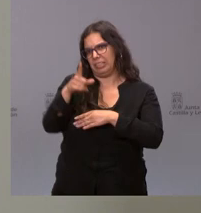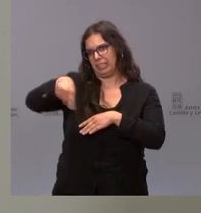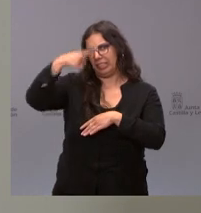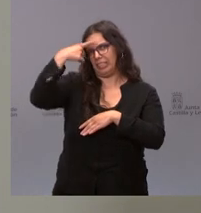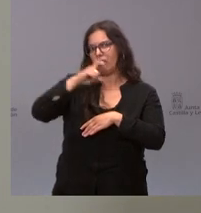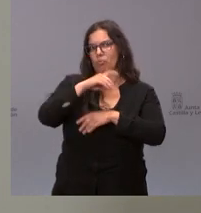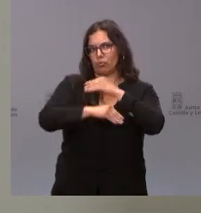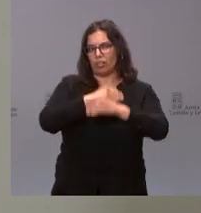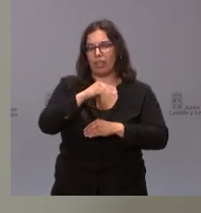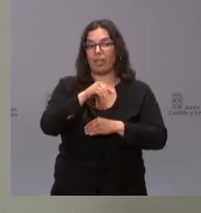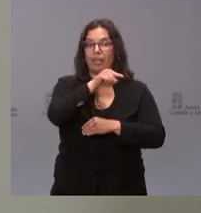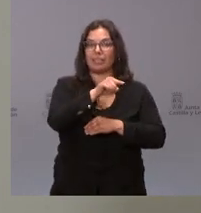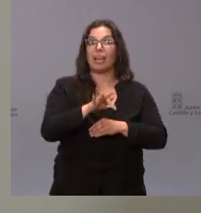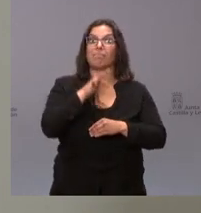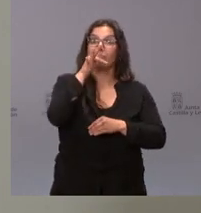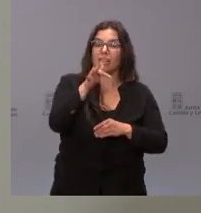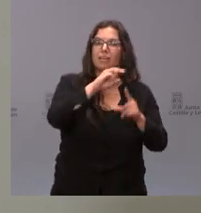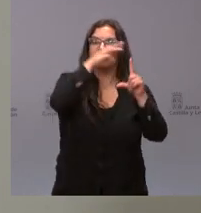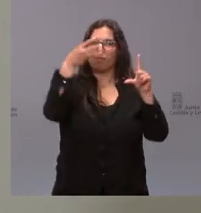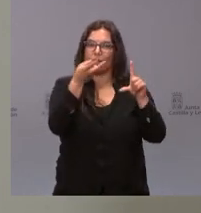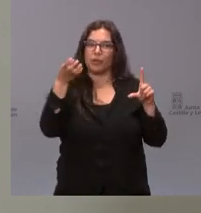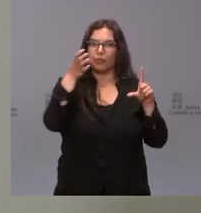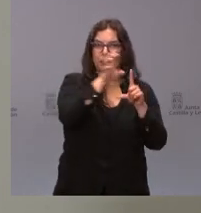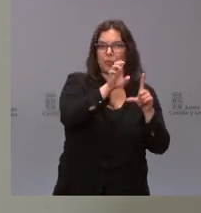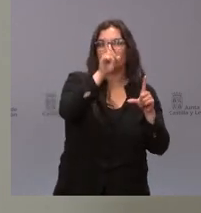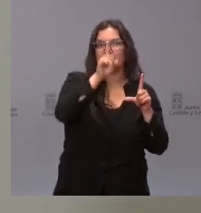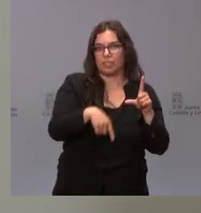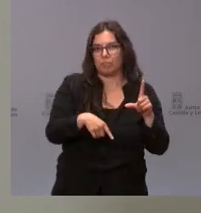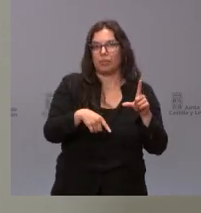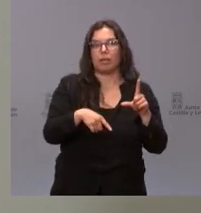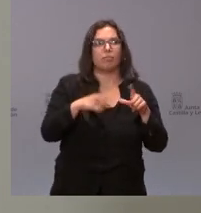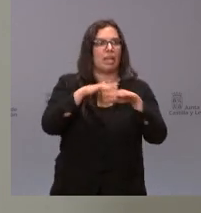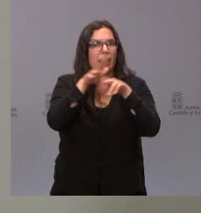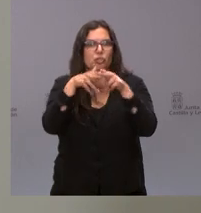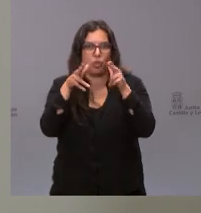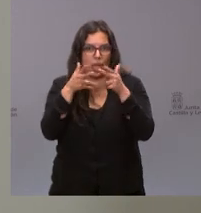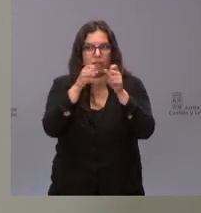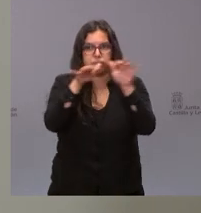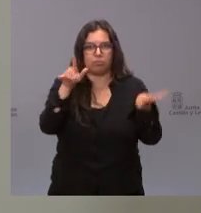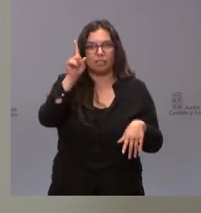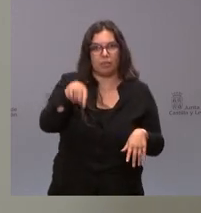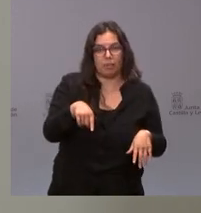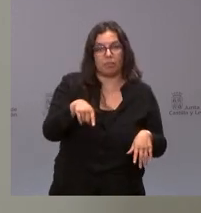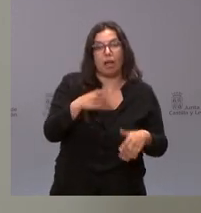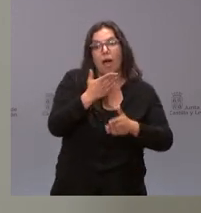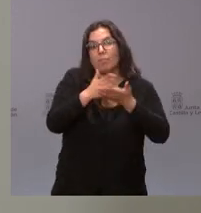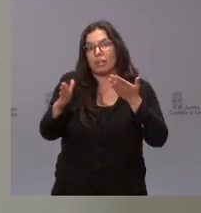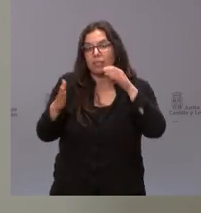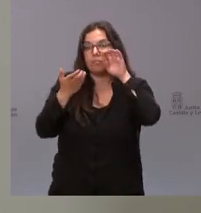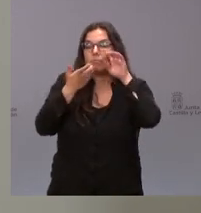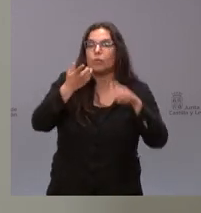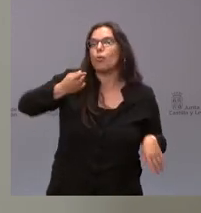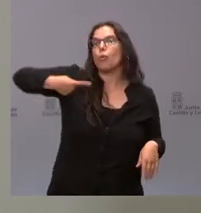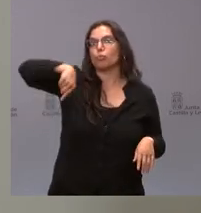y ese comunicado además se cuelga en la página web y se remite en su caso pues a través de las redes sociales eso no quita en modo alguno para que ustedes